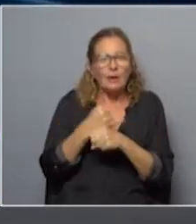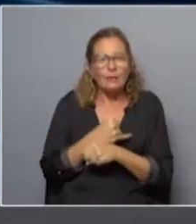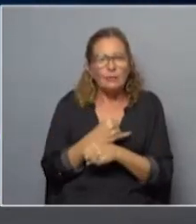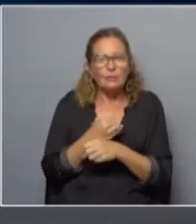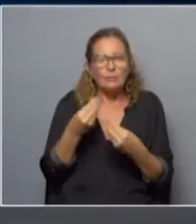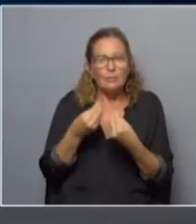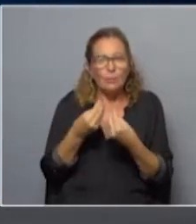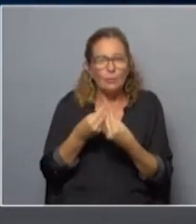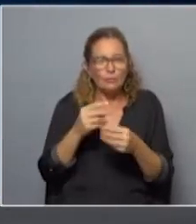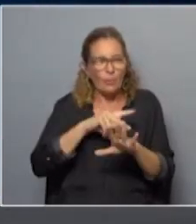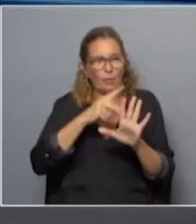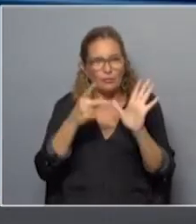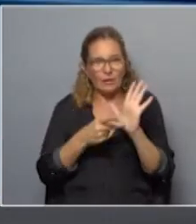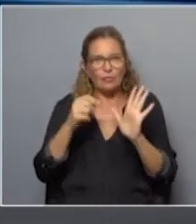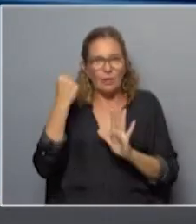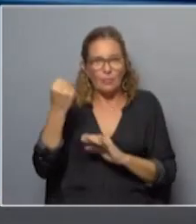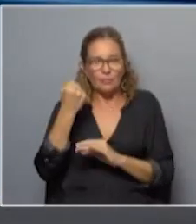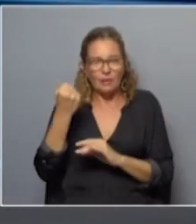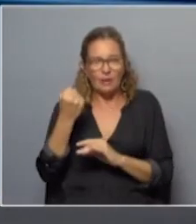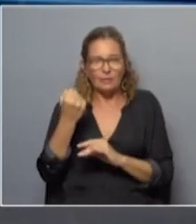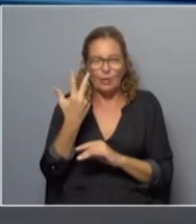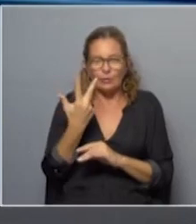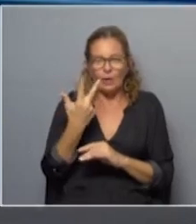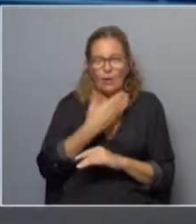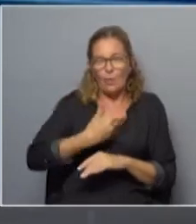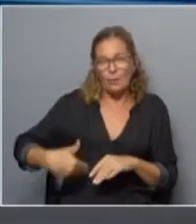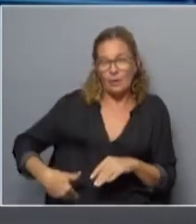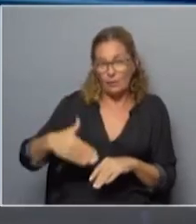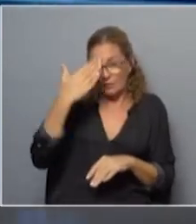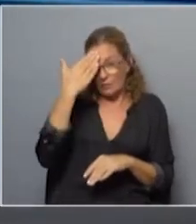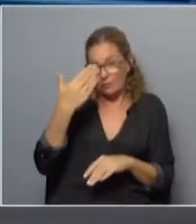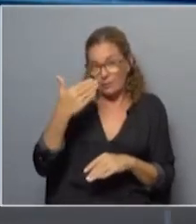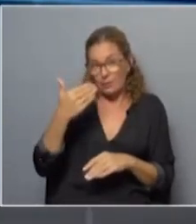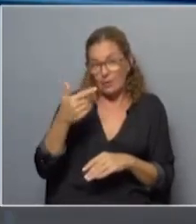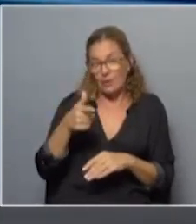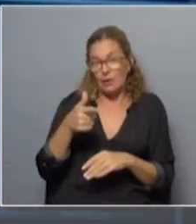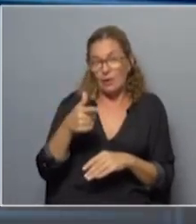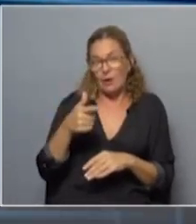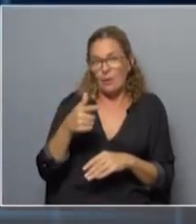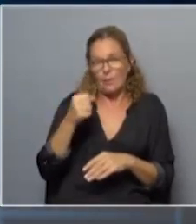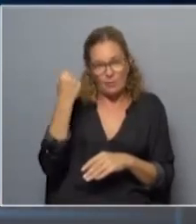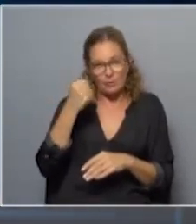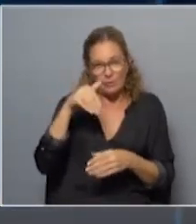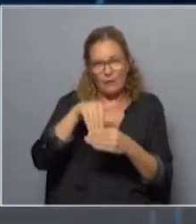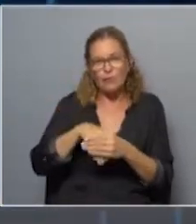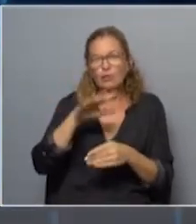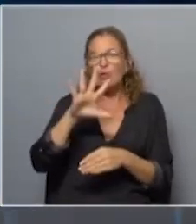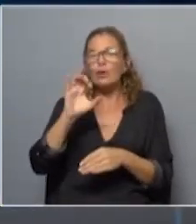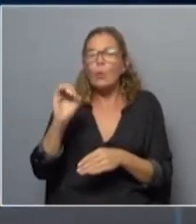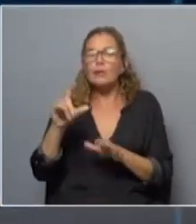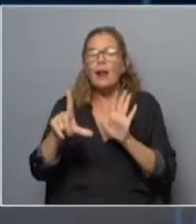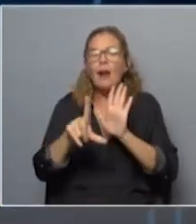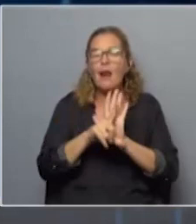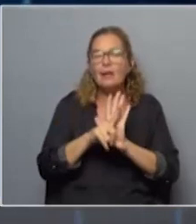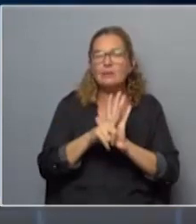en muchos proyectos claves de los tres gobiernos del Frente Amplio, en donde la clave era el voto 50, y hay leyes